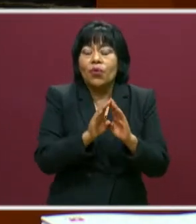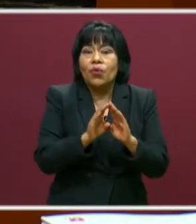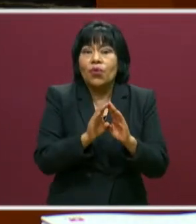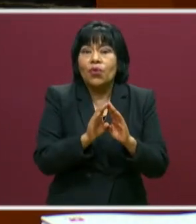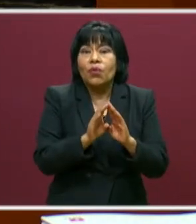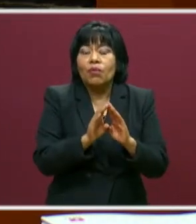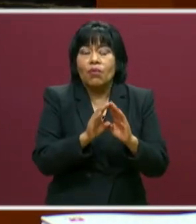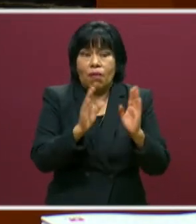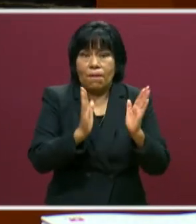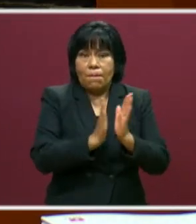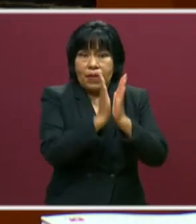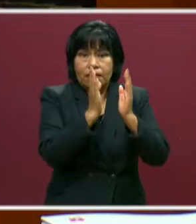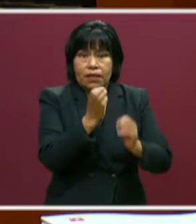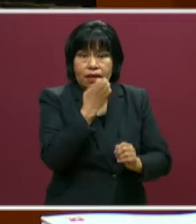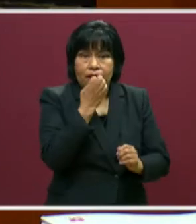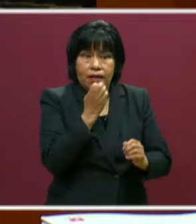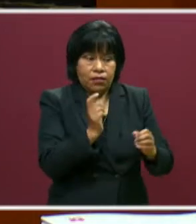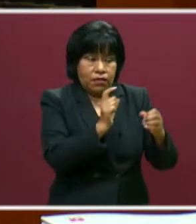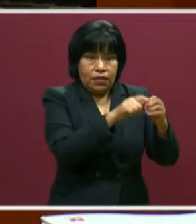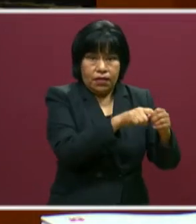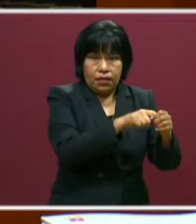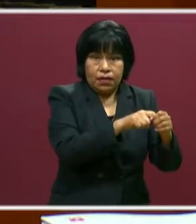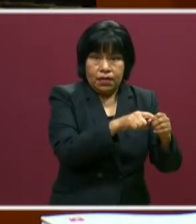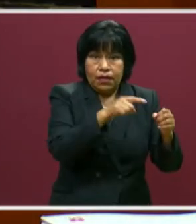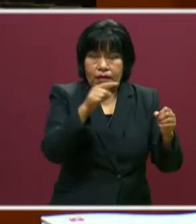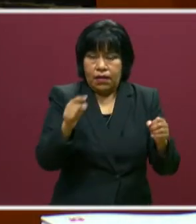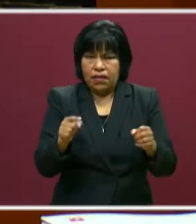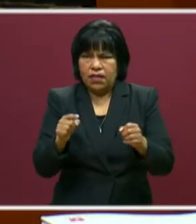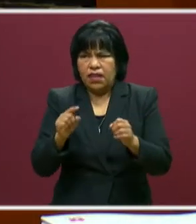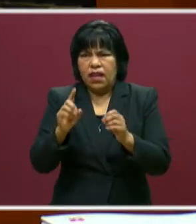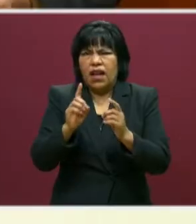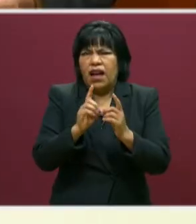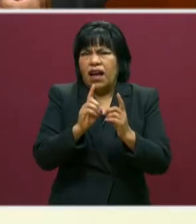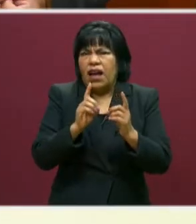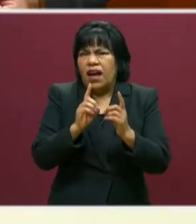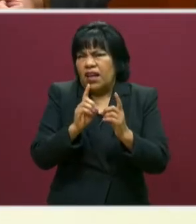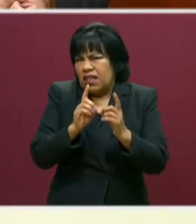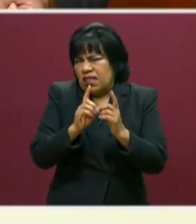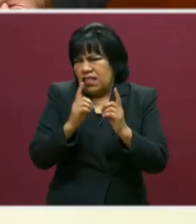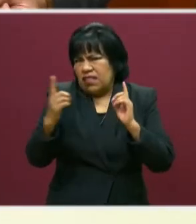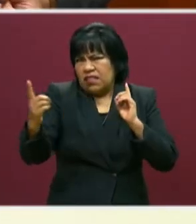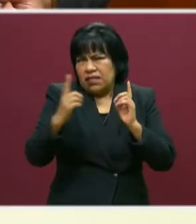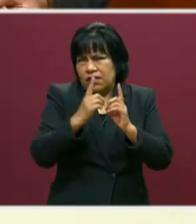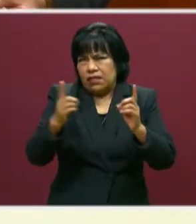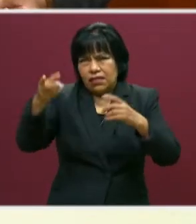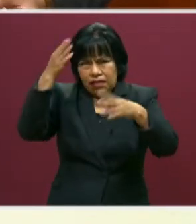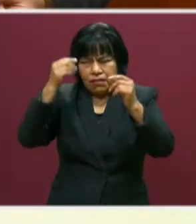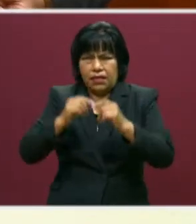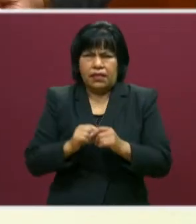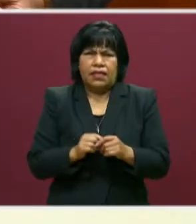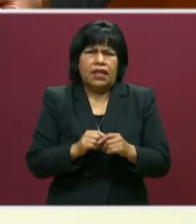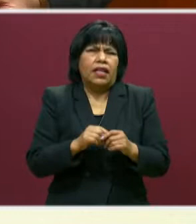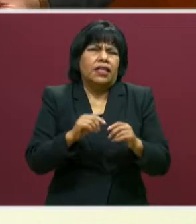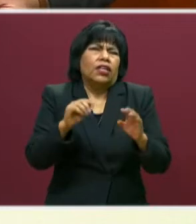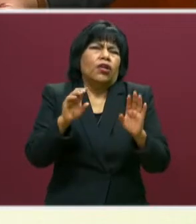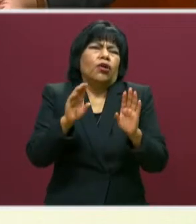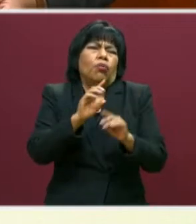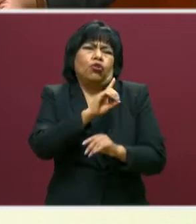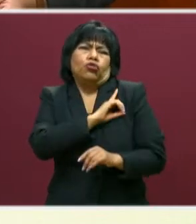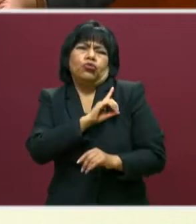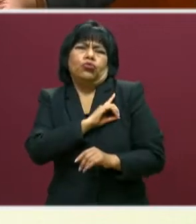a la parte de distancia y a la parte de trabajo autónomo. Así es. Y bueno, pues, como todo modelo, tiene una estructura. Sí,